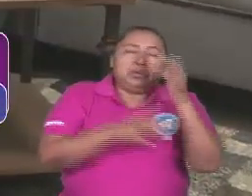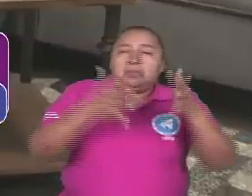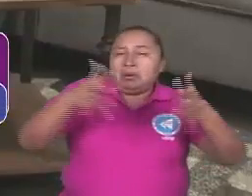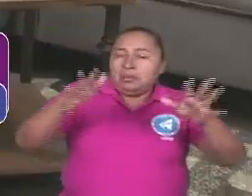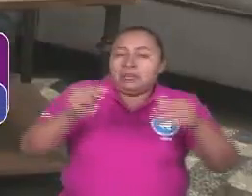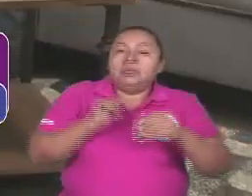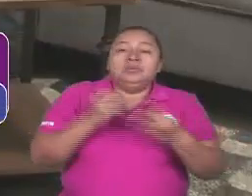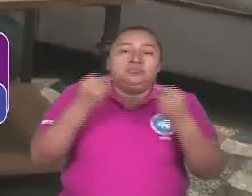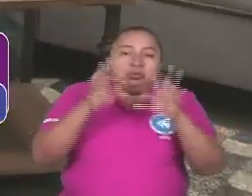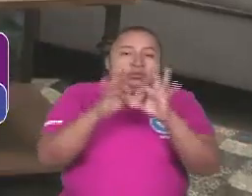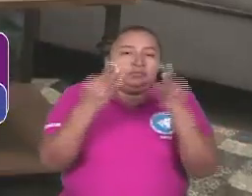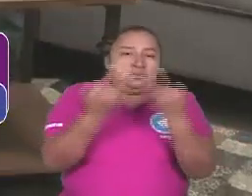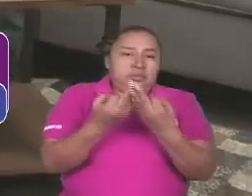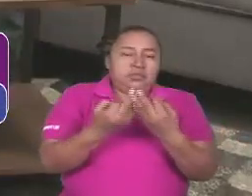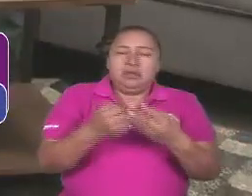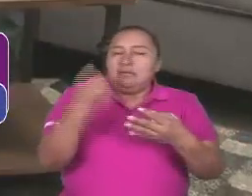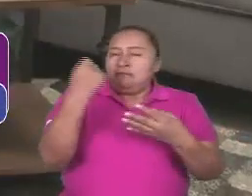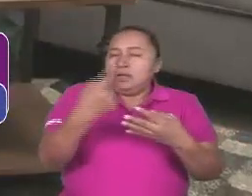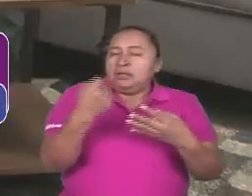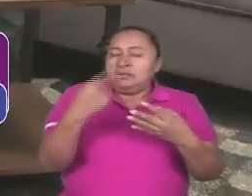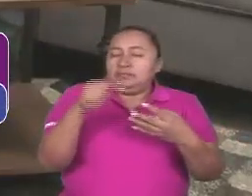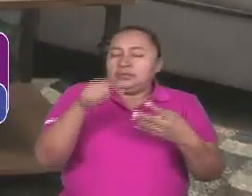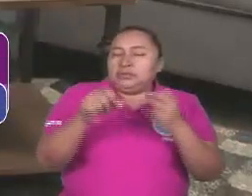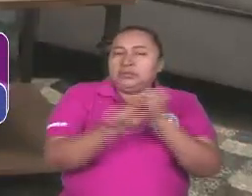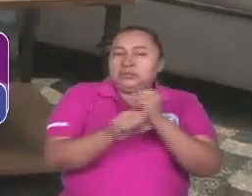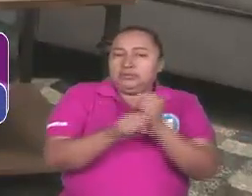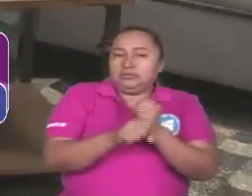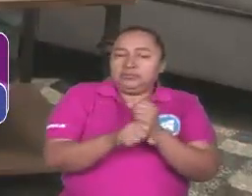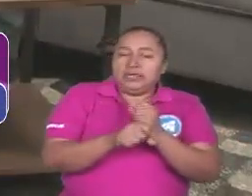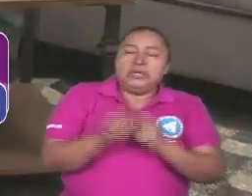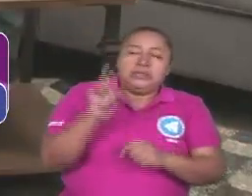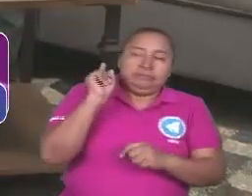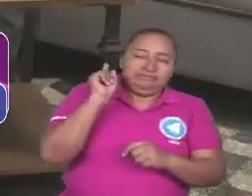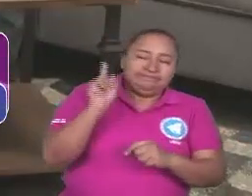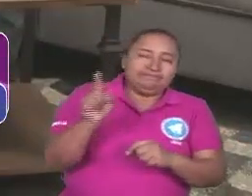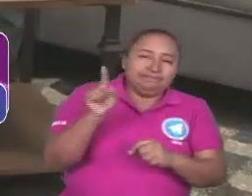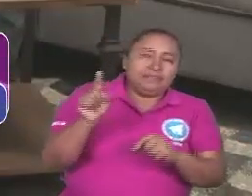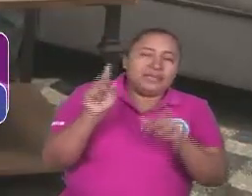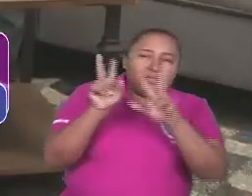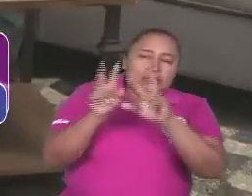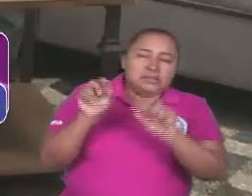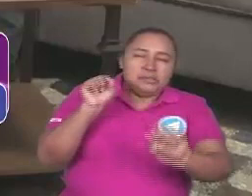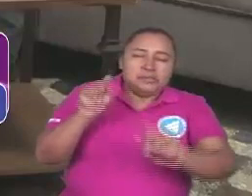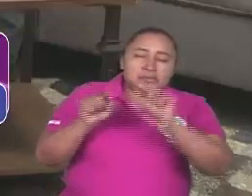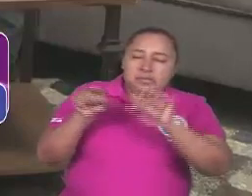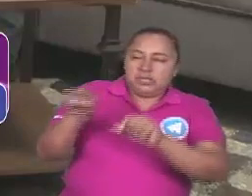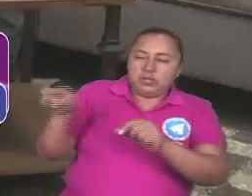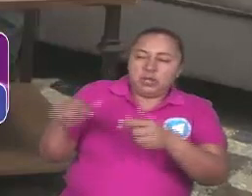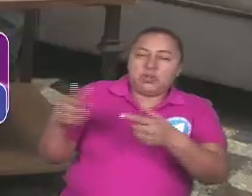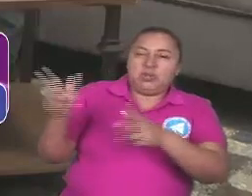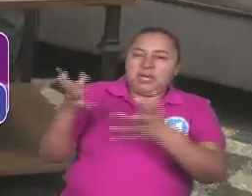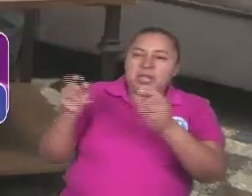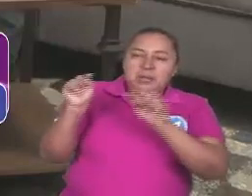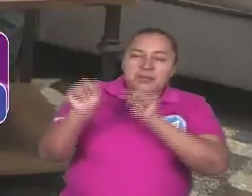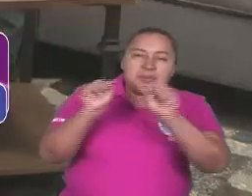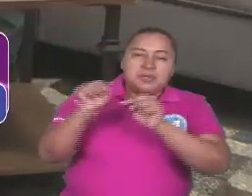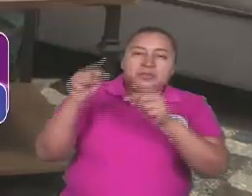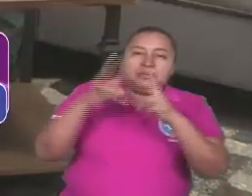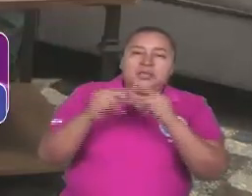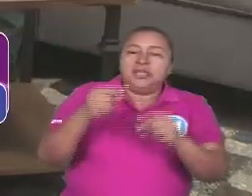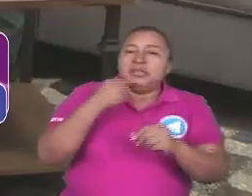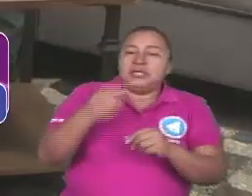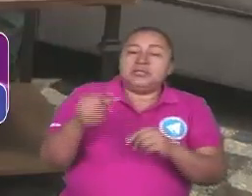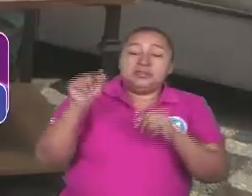familias. Todavía no hemos terminado esa tarea. Y ahí está la crítica de parte de los sectores fascistas radicales de nuestro país. Que